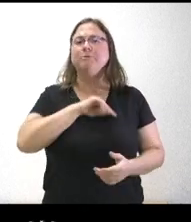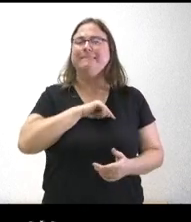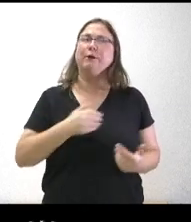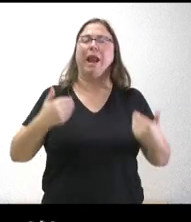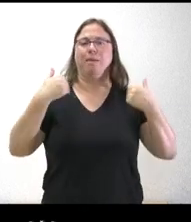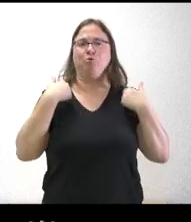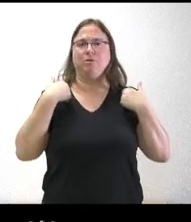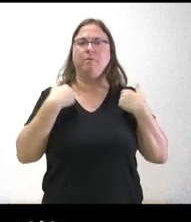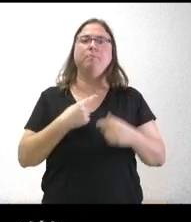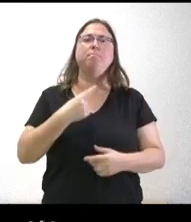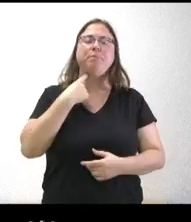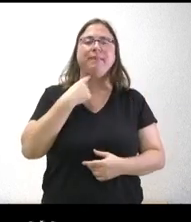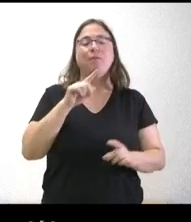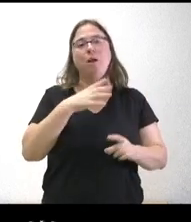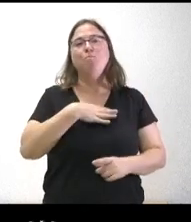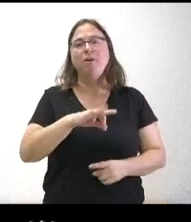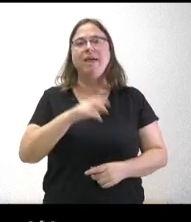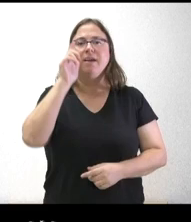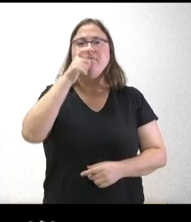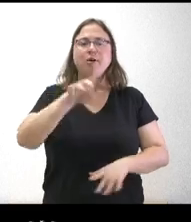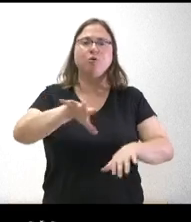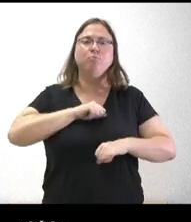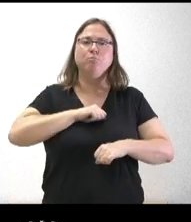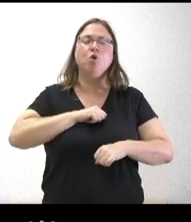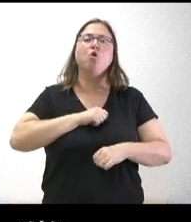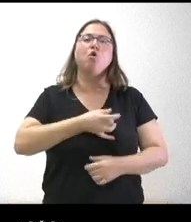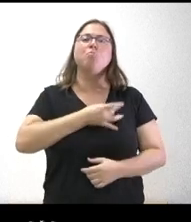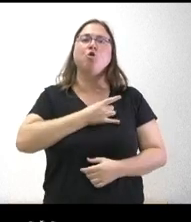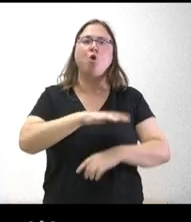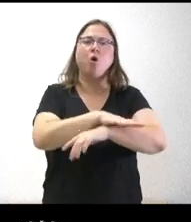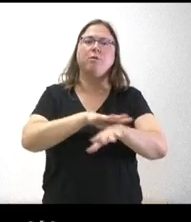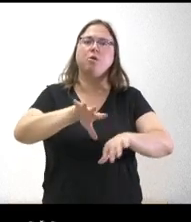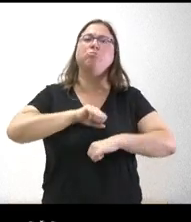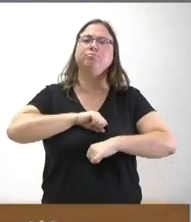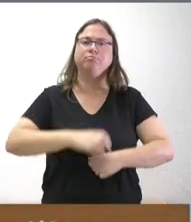responsables de que no haya una posibilidad de que Feijó llegue a la Moncloa muchas gracias